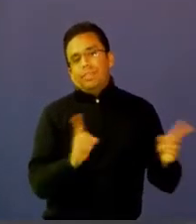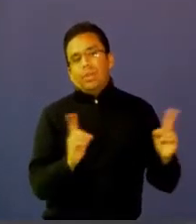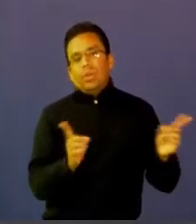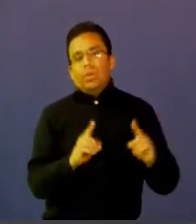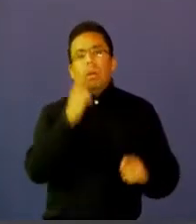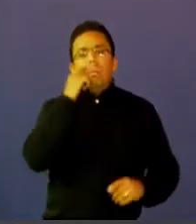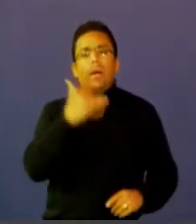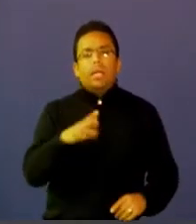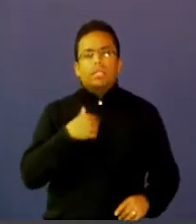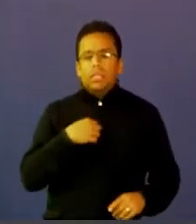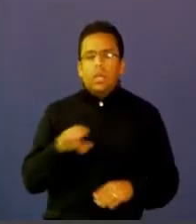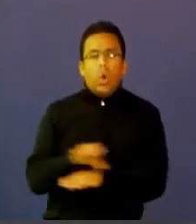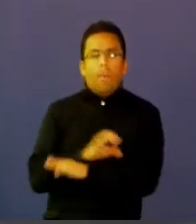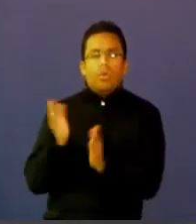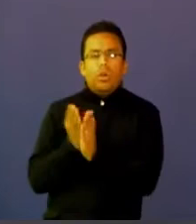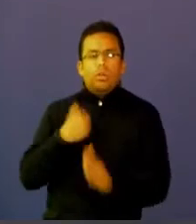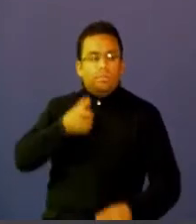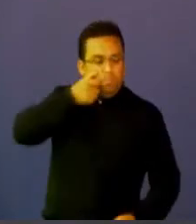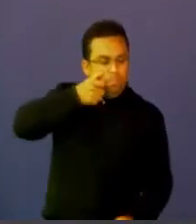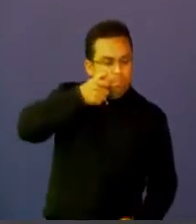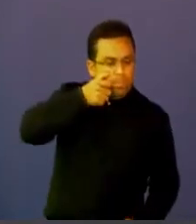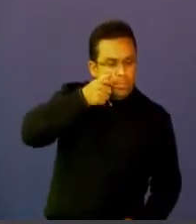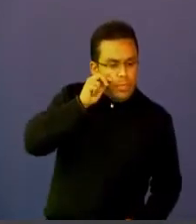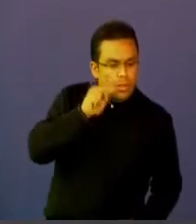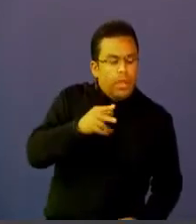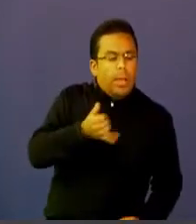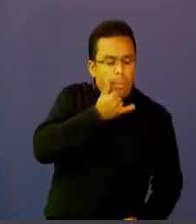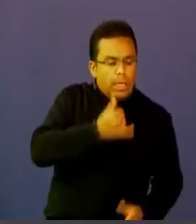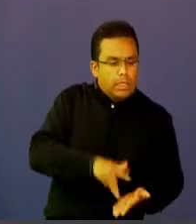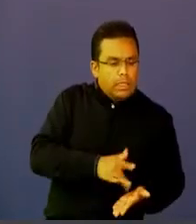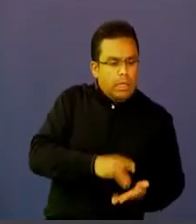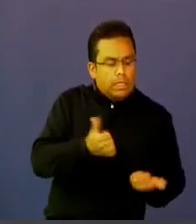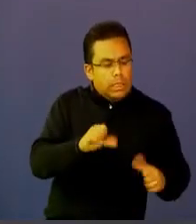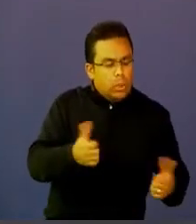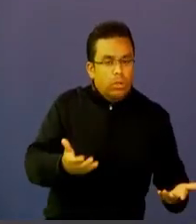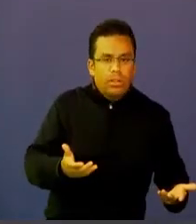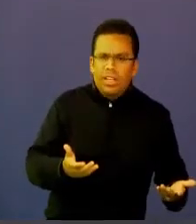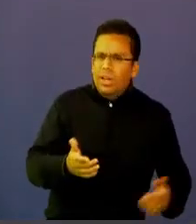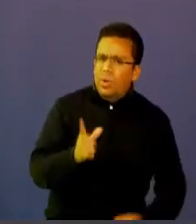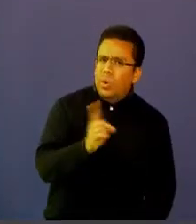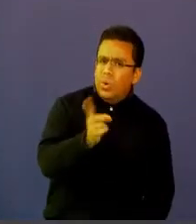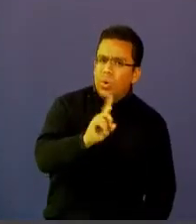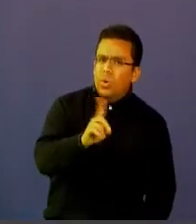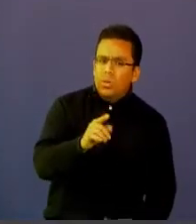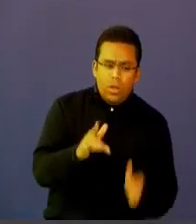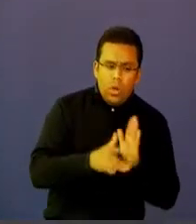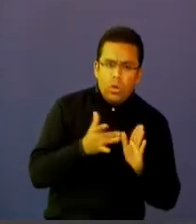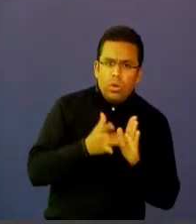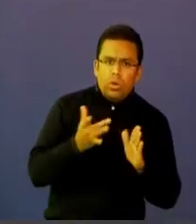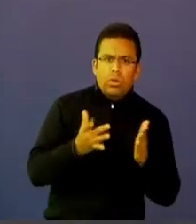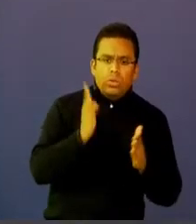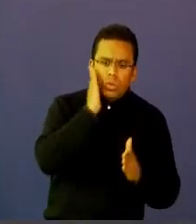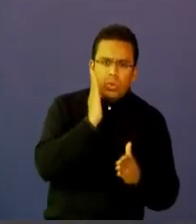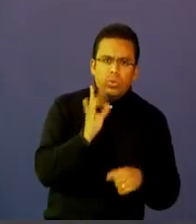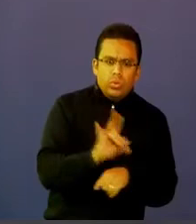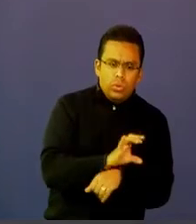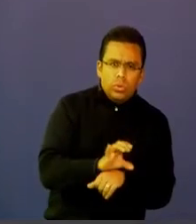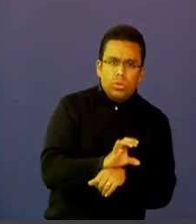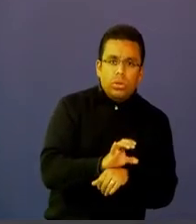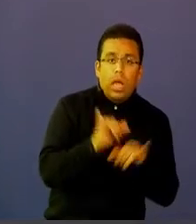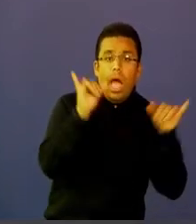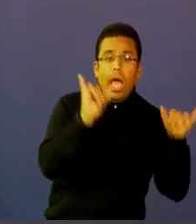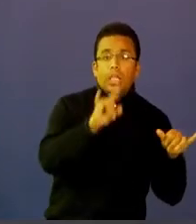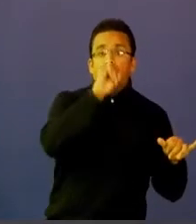fiscal a ver qué hizo con la tableta no, no los instrumentos y las herramientas digitales están hechos para usarlos no para estar de adorno en la